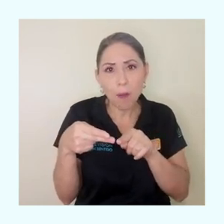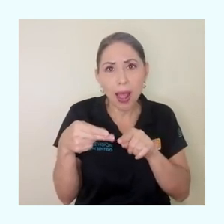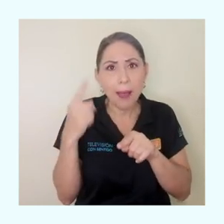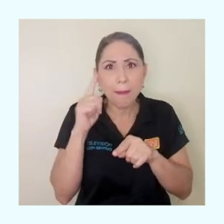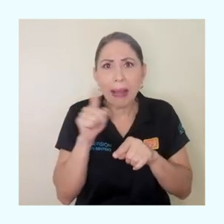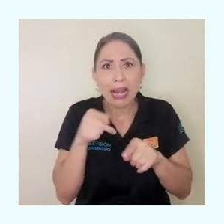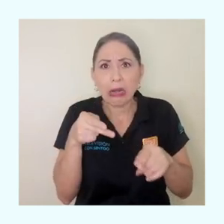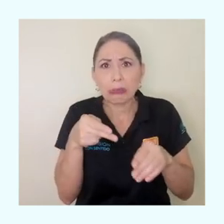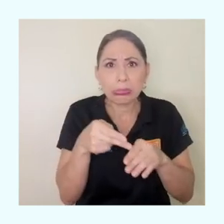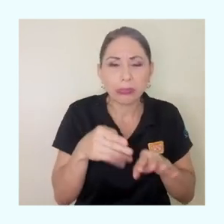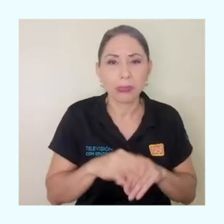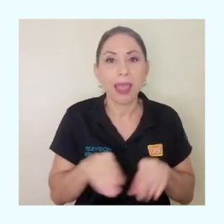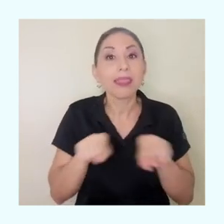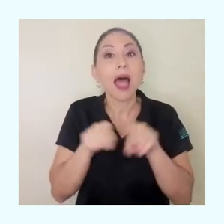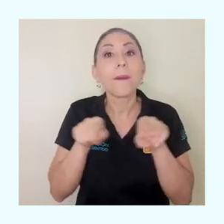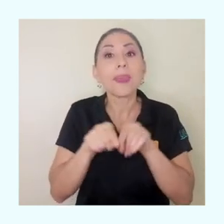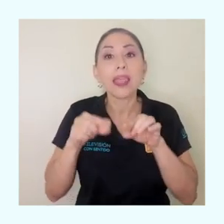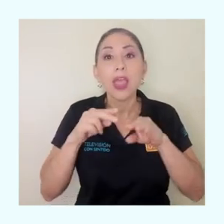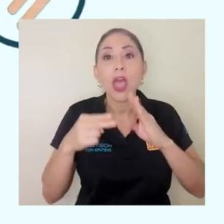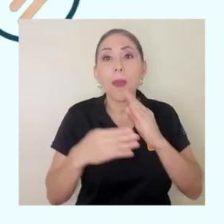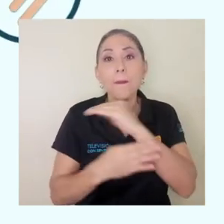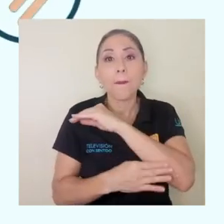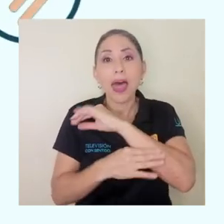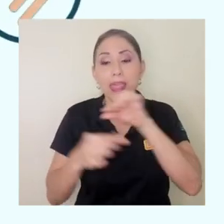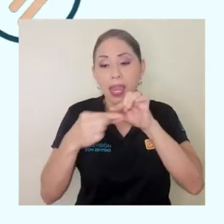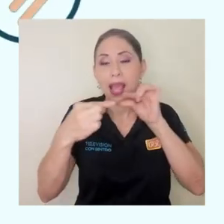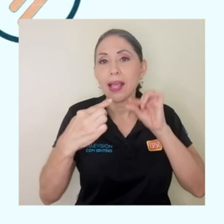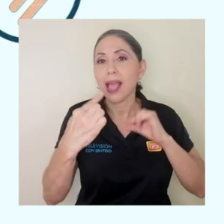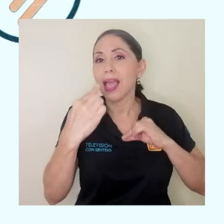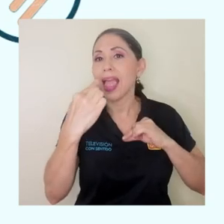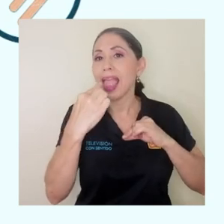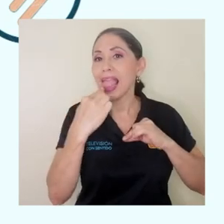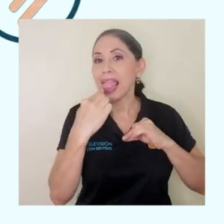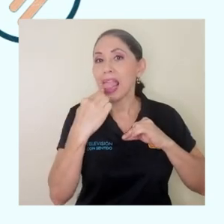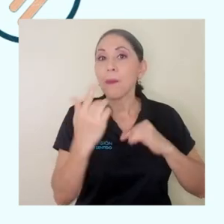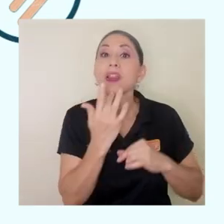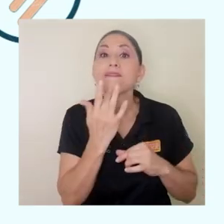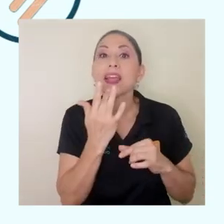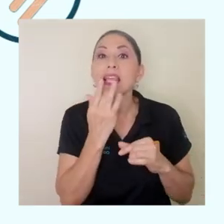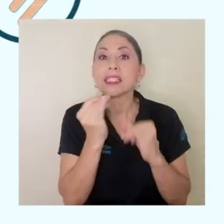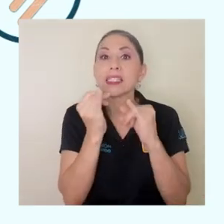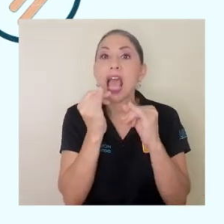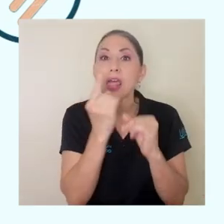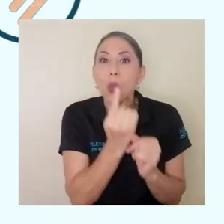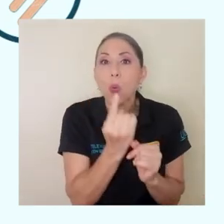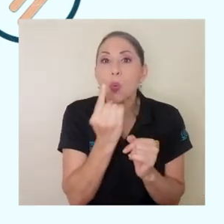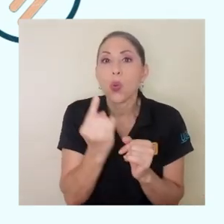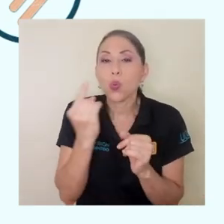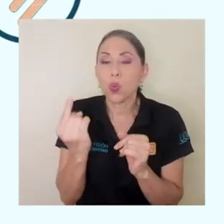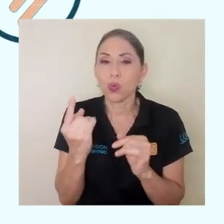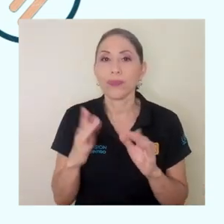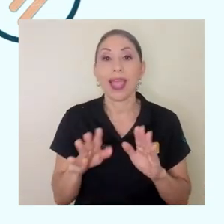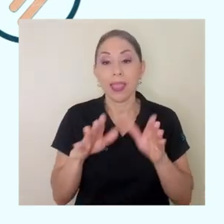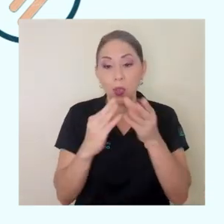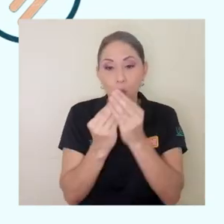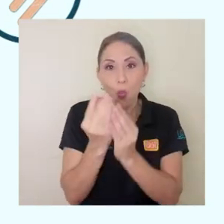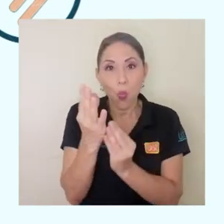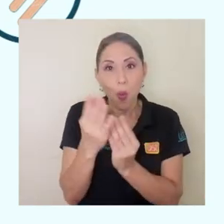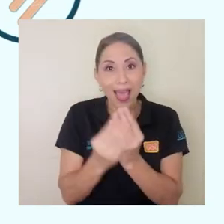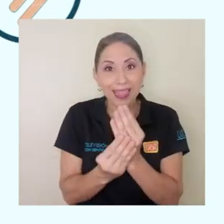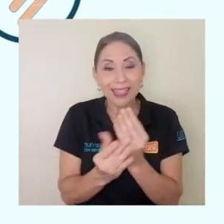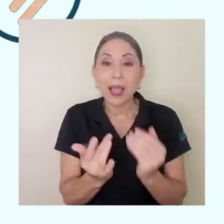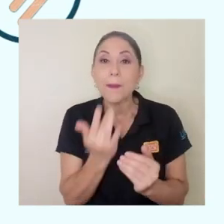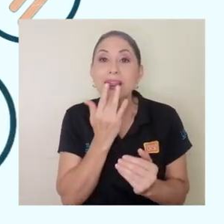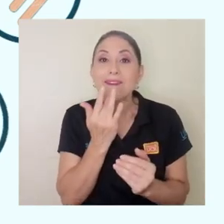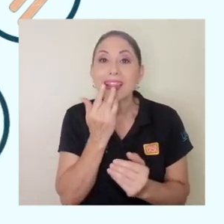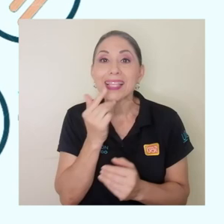roma para no lastimar la piel del paciente, bajalenguas de madera de preferencia en paquetes individuales,